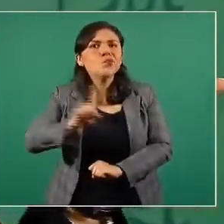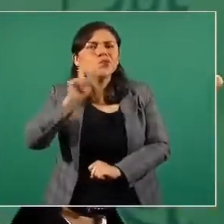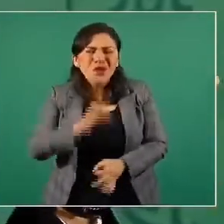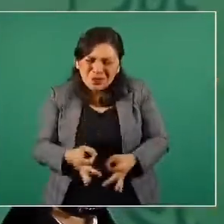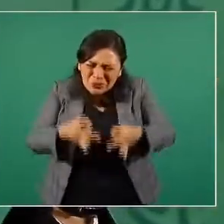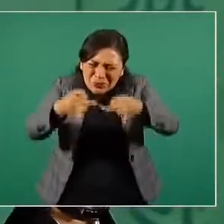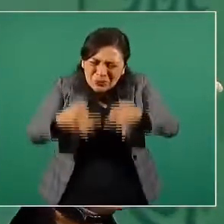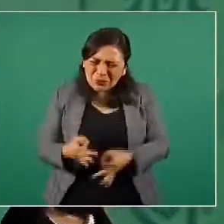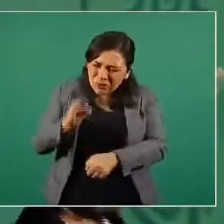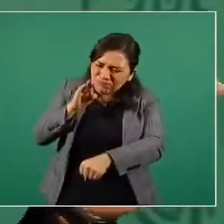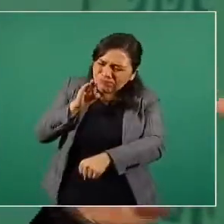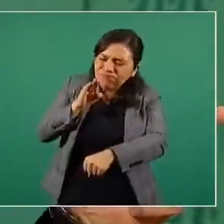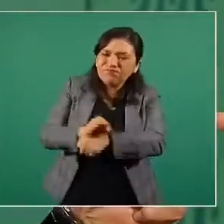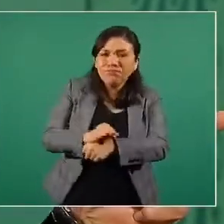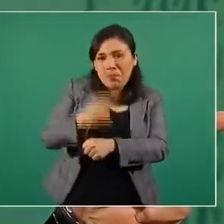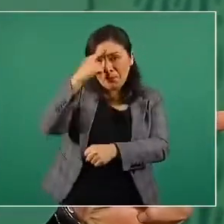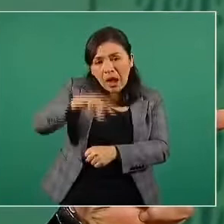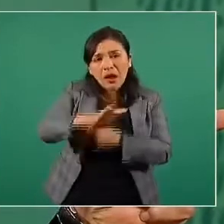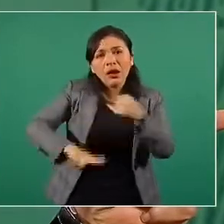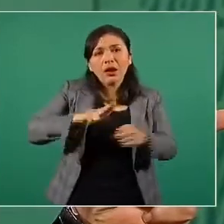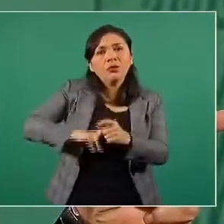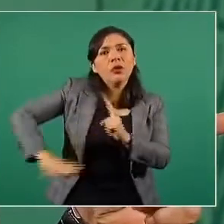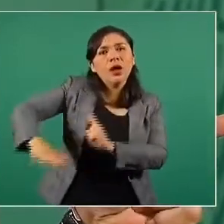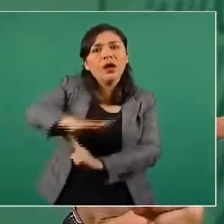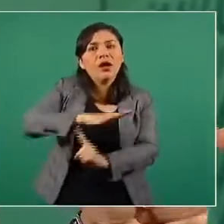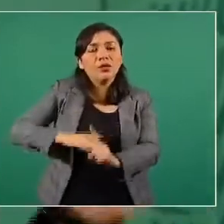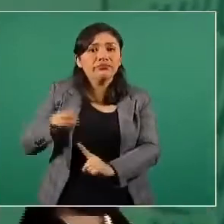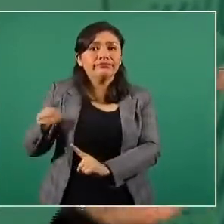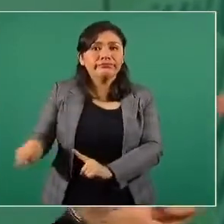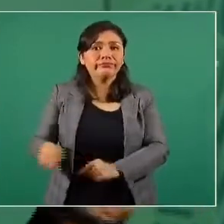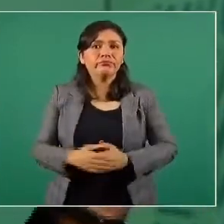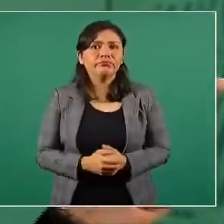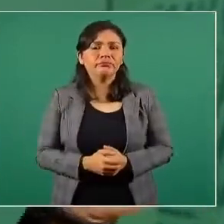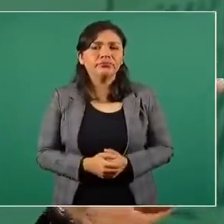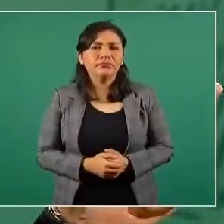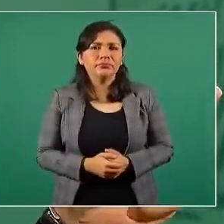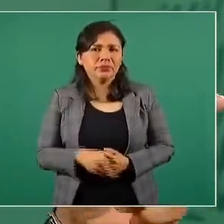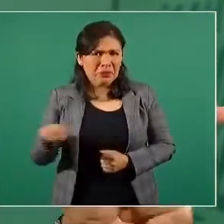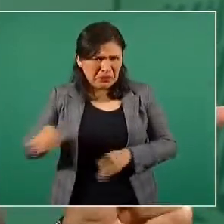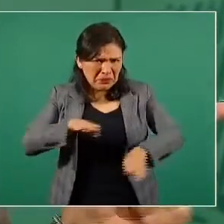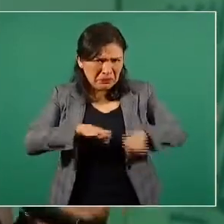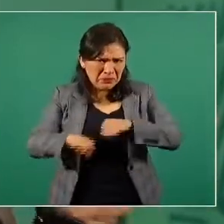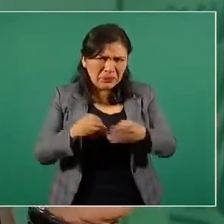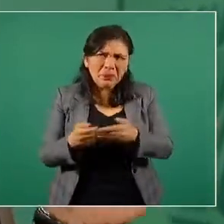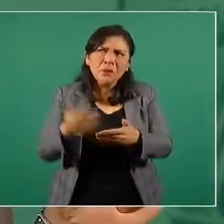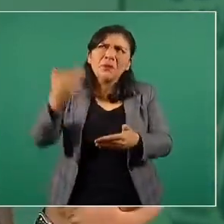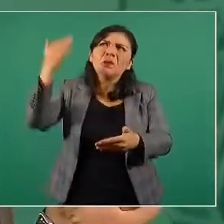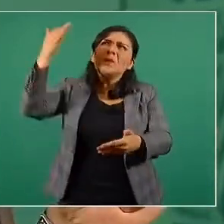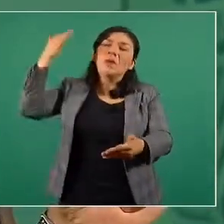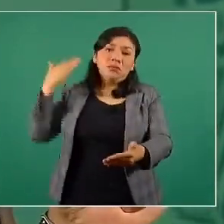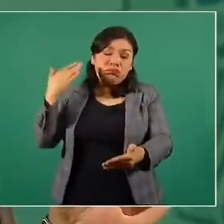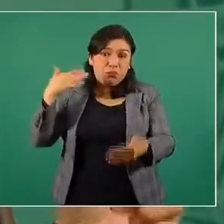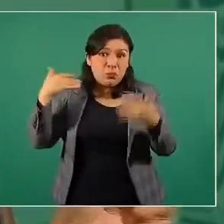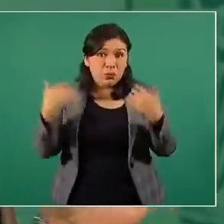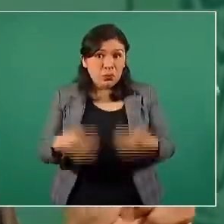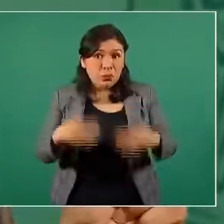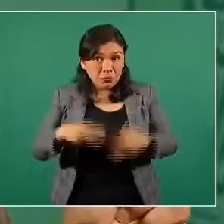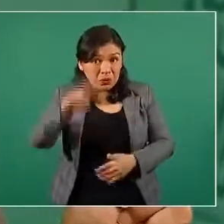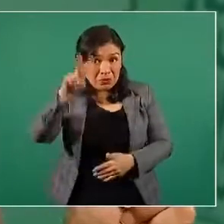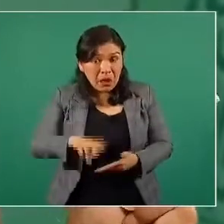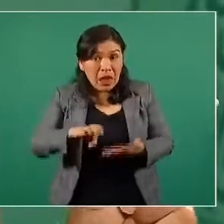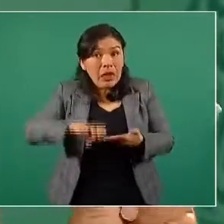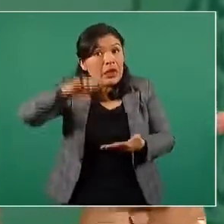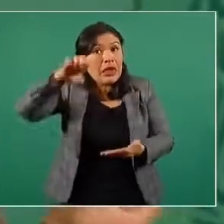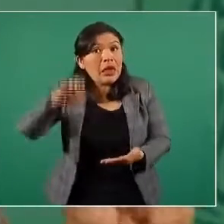del medio ambiente, con una trayectoria ejemplar, una